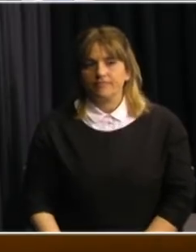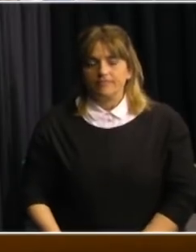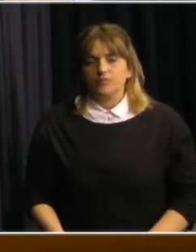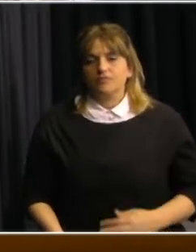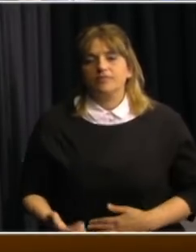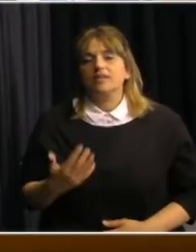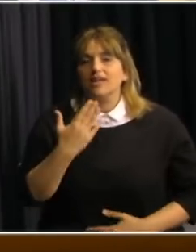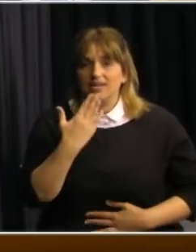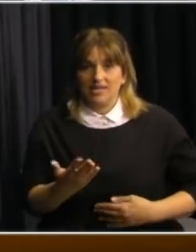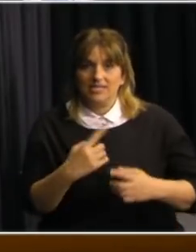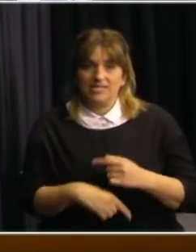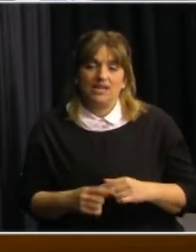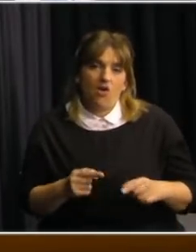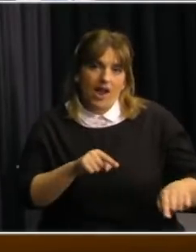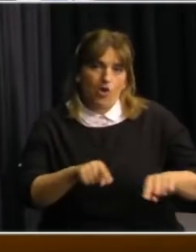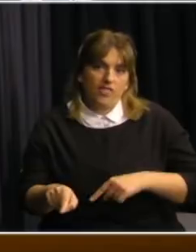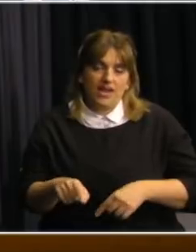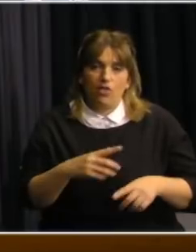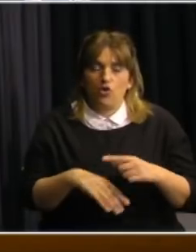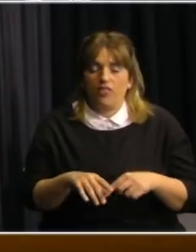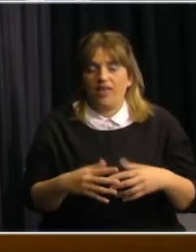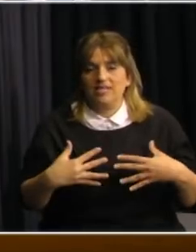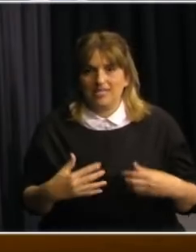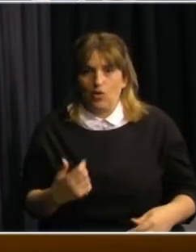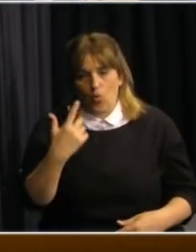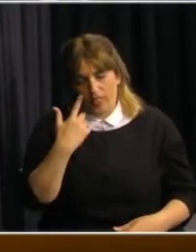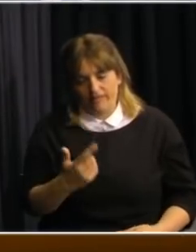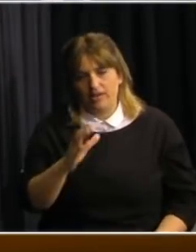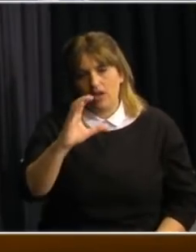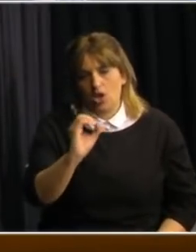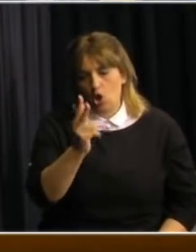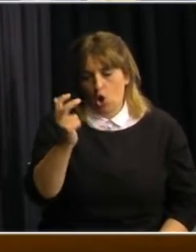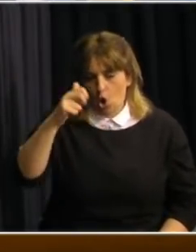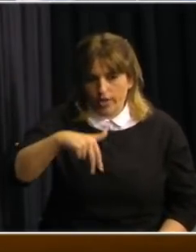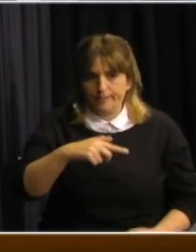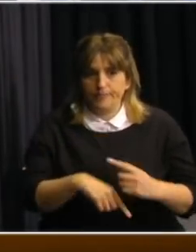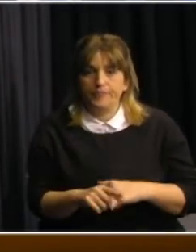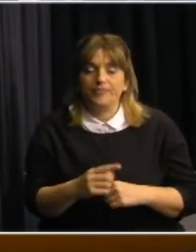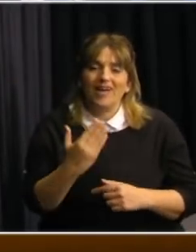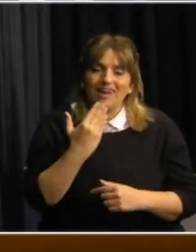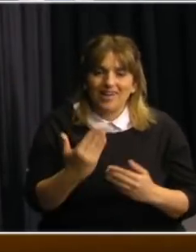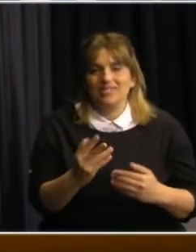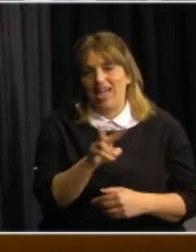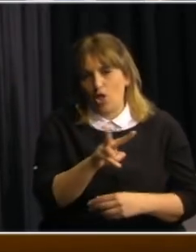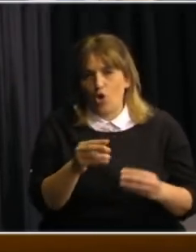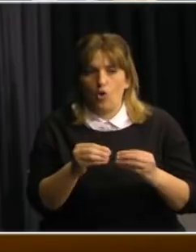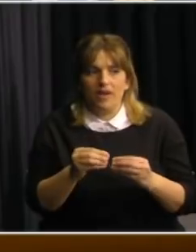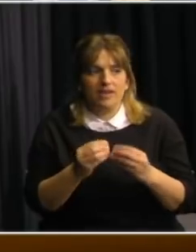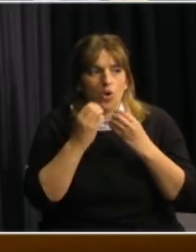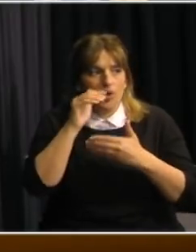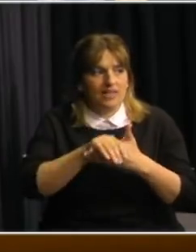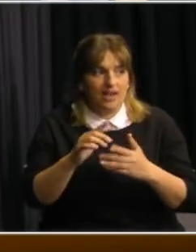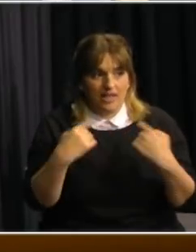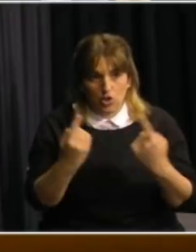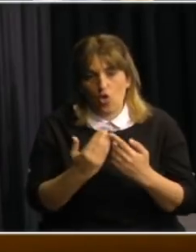Toma la palabra el coordinador del área de salud, el profesor Henry Cohen. Gracias, Fernando. Gracias, Rafael. Buenas tardes a todos. Gracias por